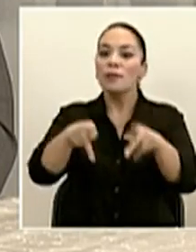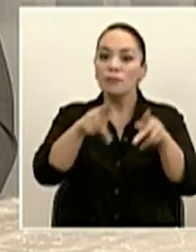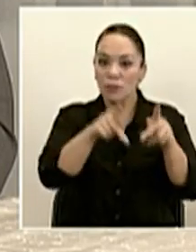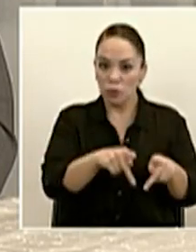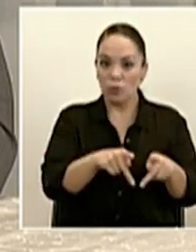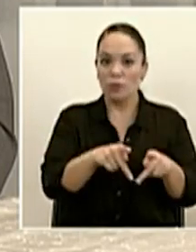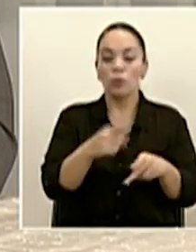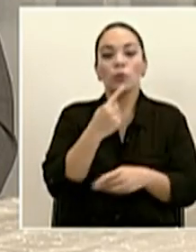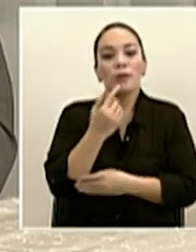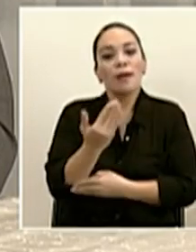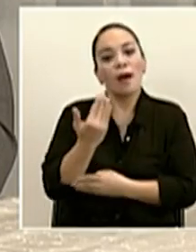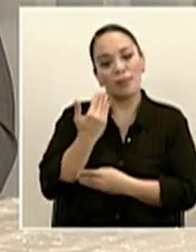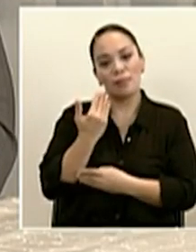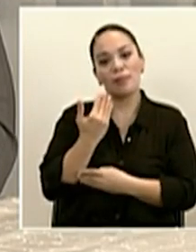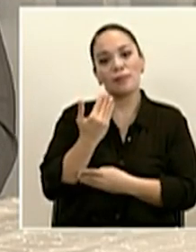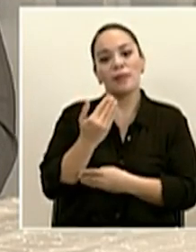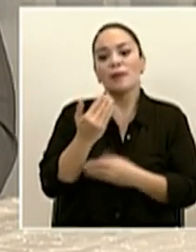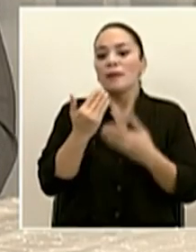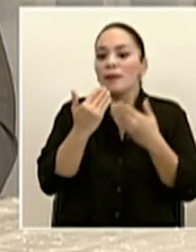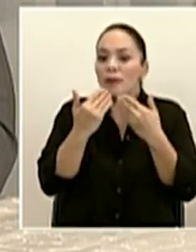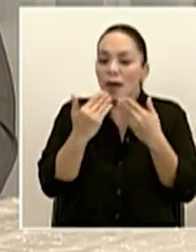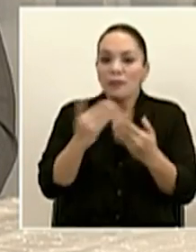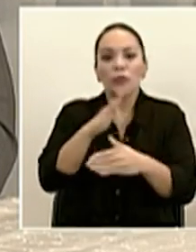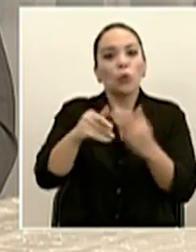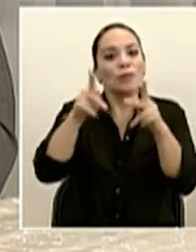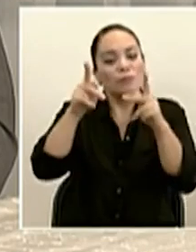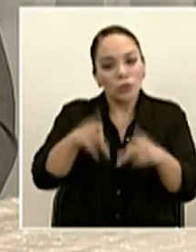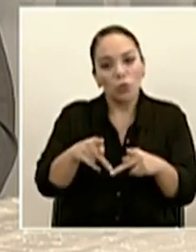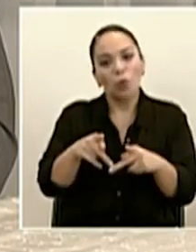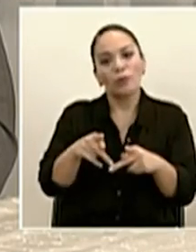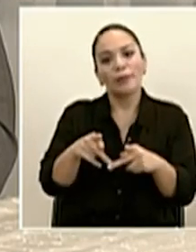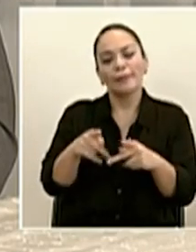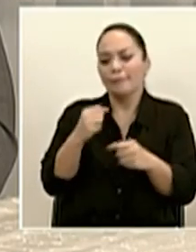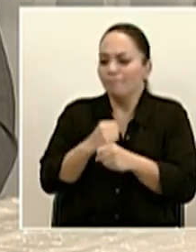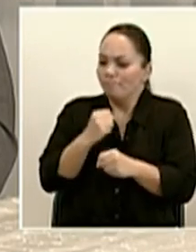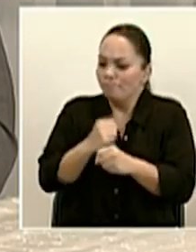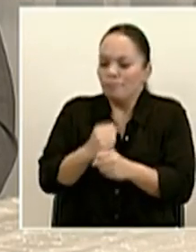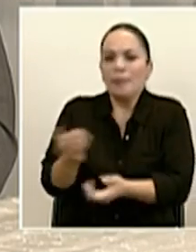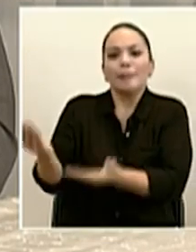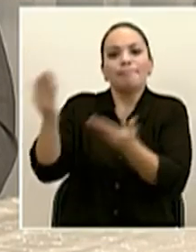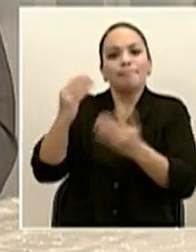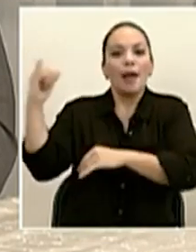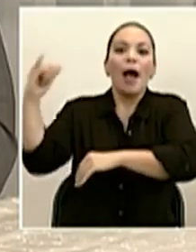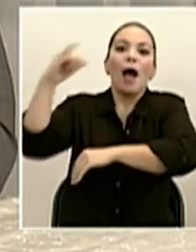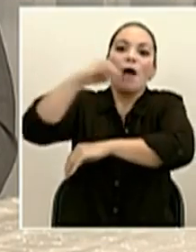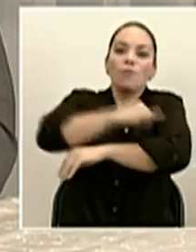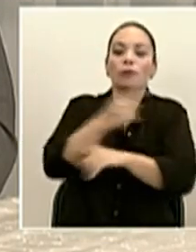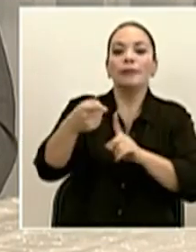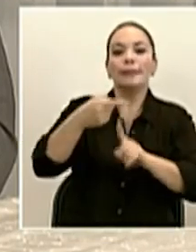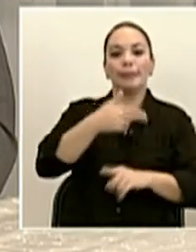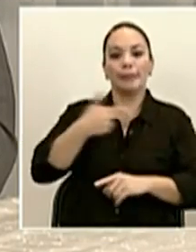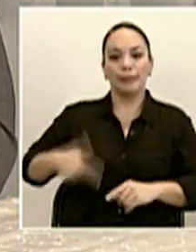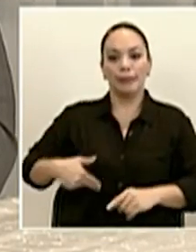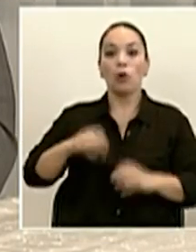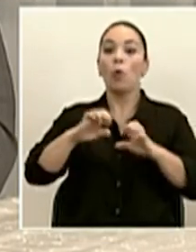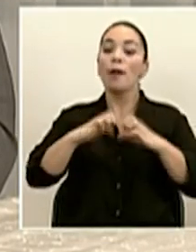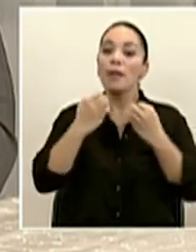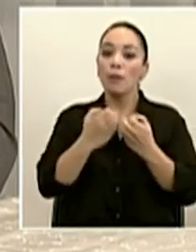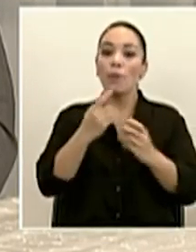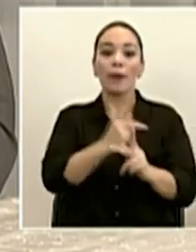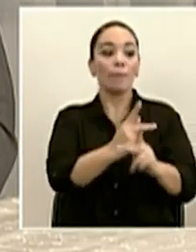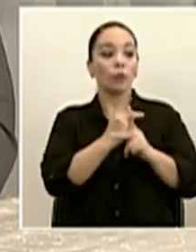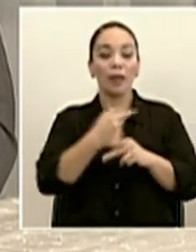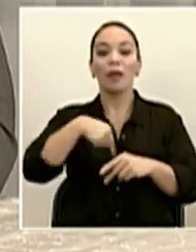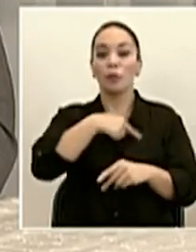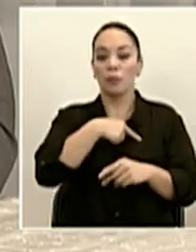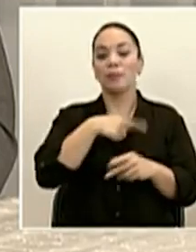como lo mencioné antes, que hicieran posible esta llegada del avión desde China con el equipo para proteger a nuestro personal